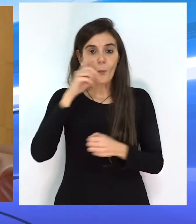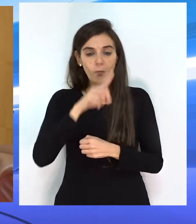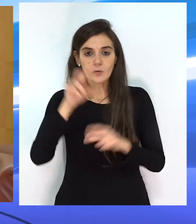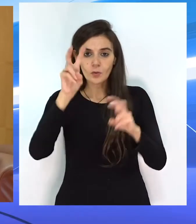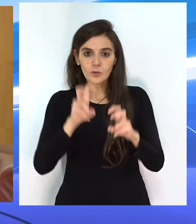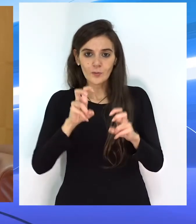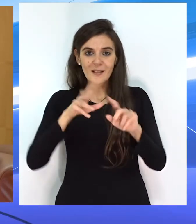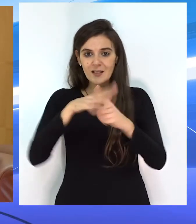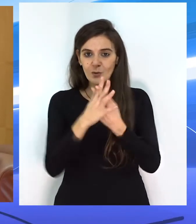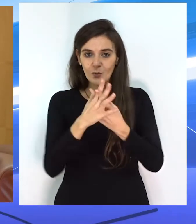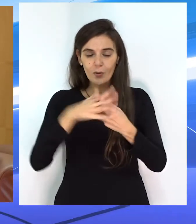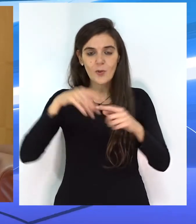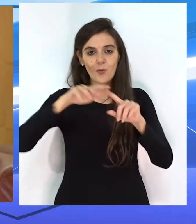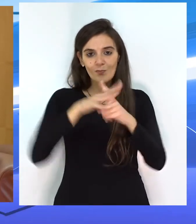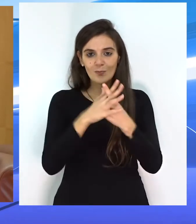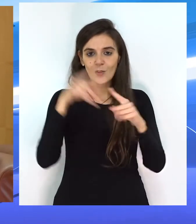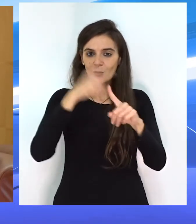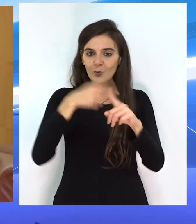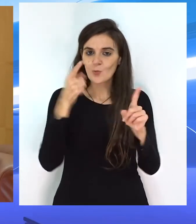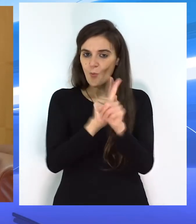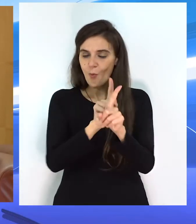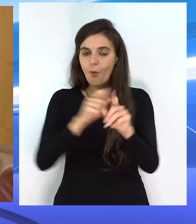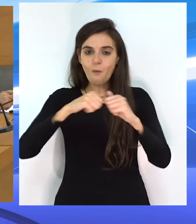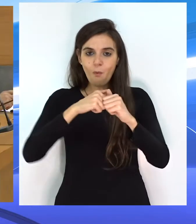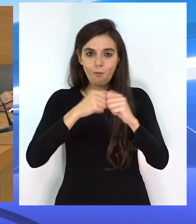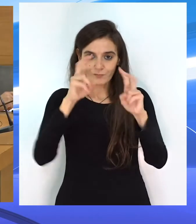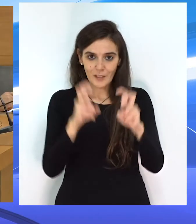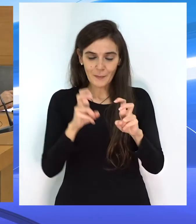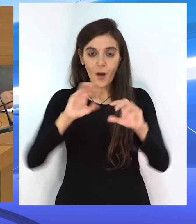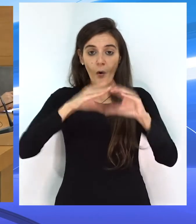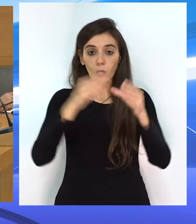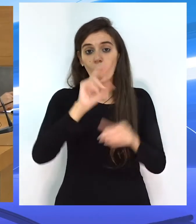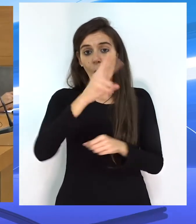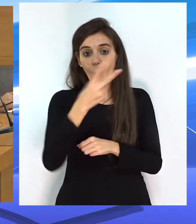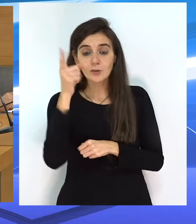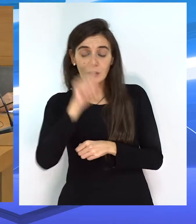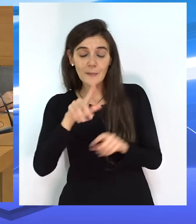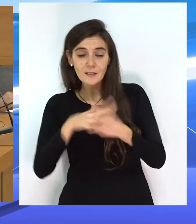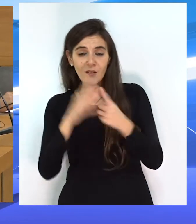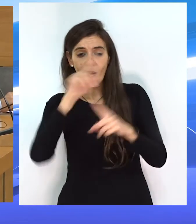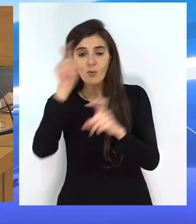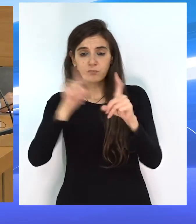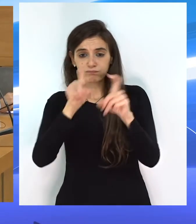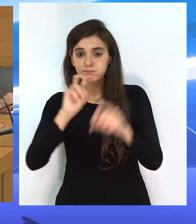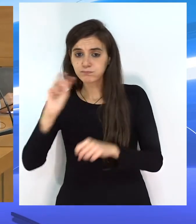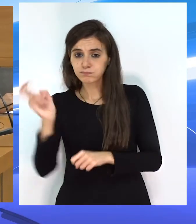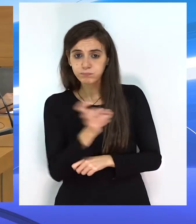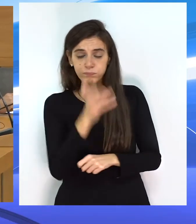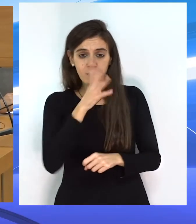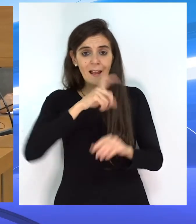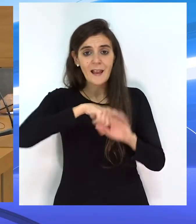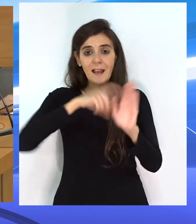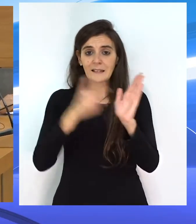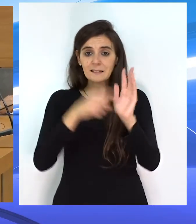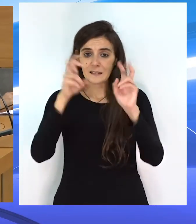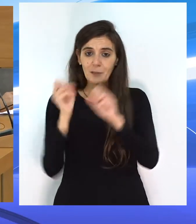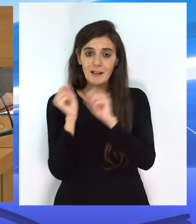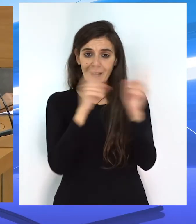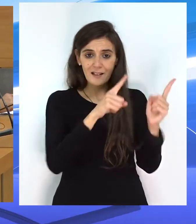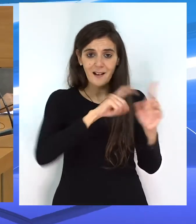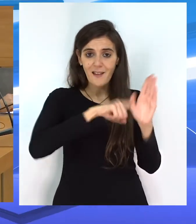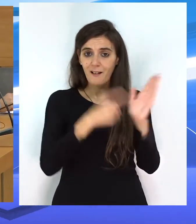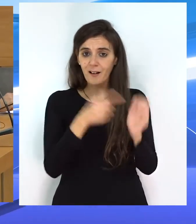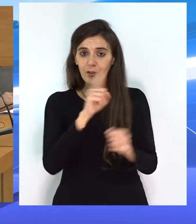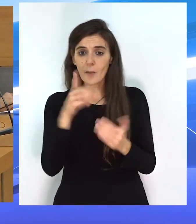contra la prostitución y la trata con fines de explotación sexual. Por su parte, Vox presentará diversas cuestiones sobre la inmigración ilegal,